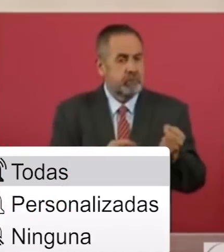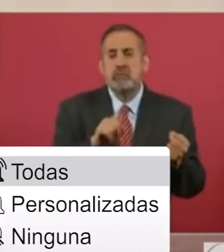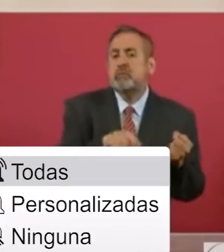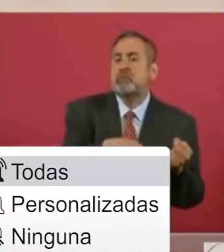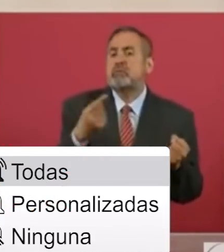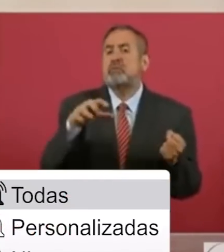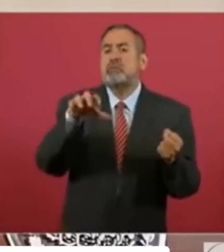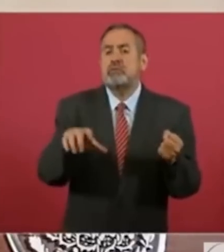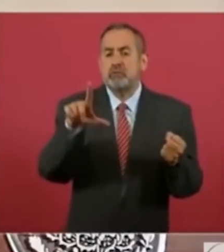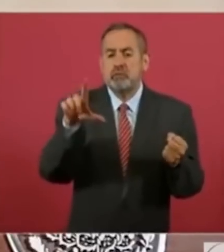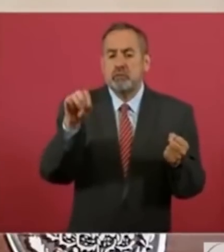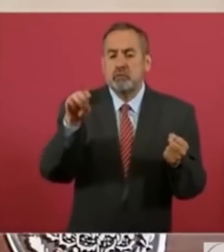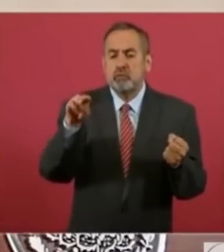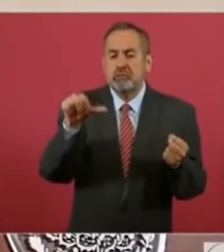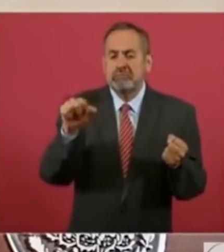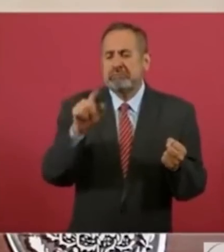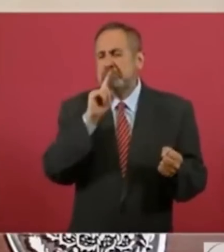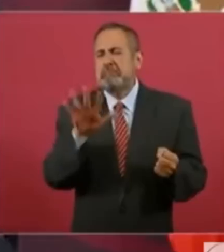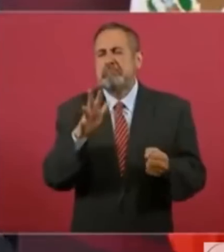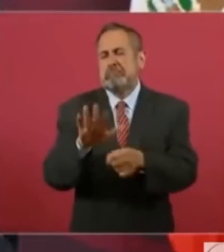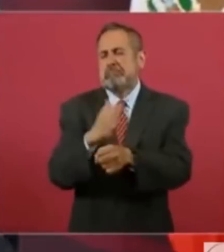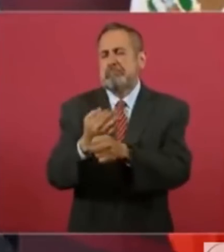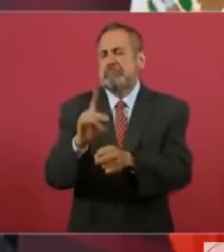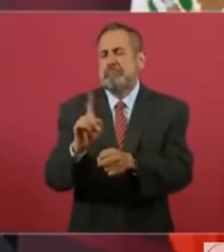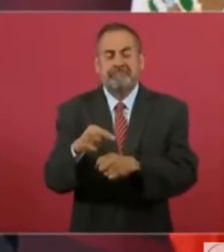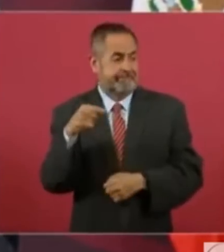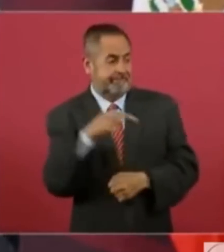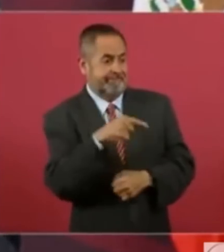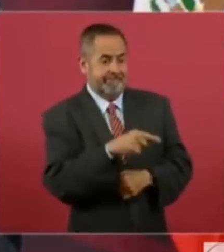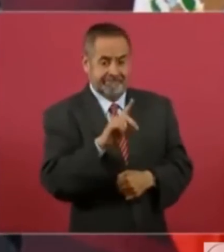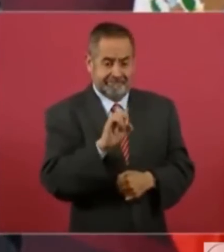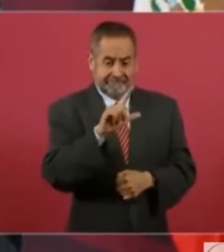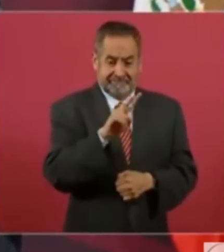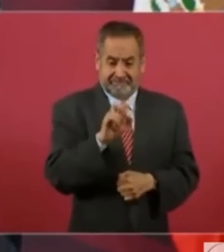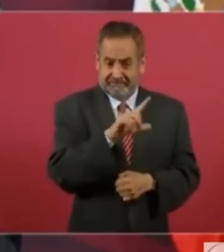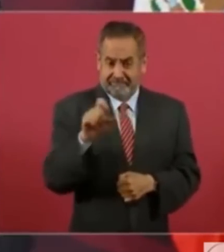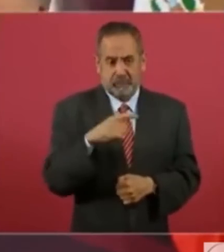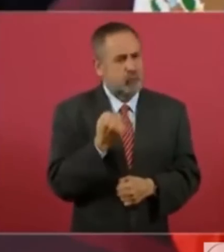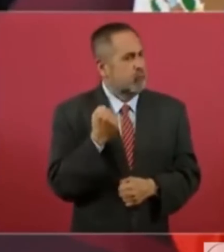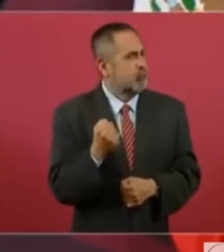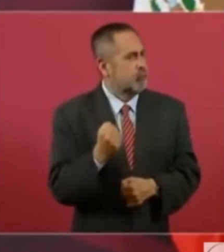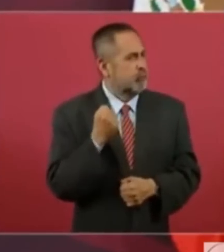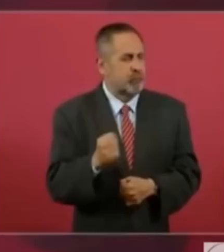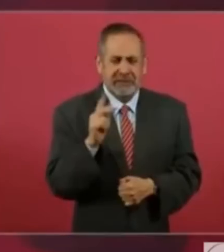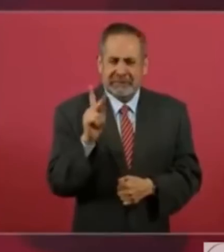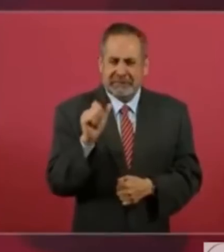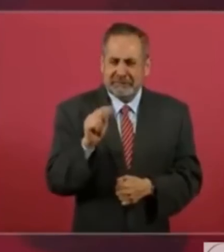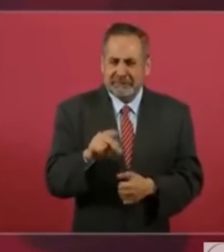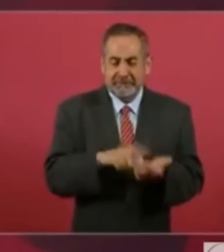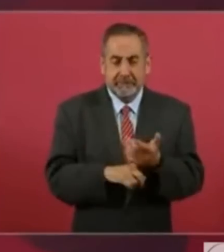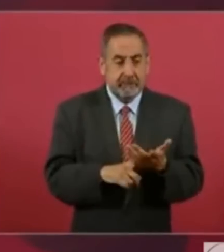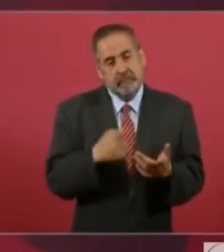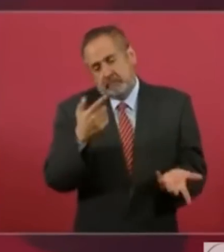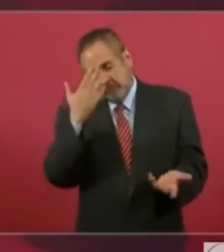y desde luego los